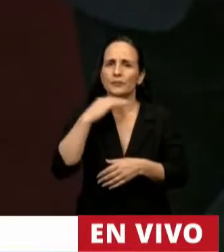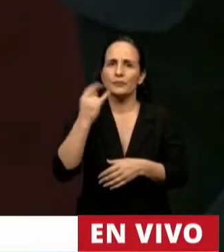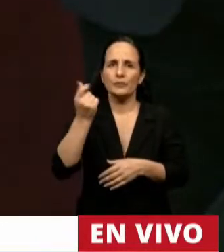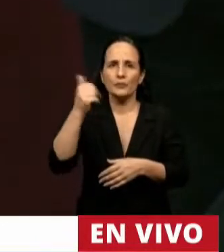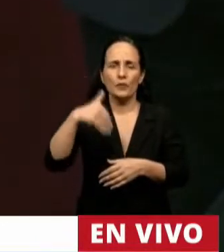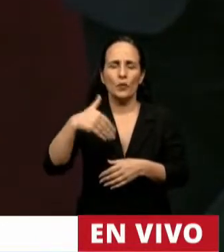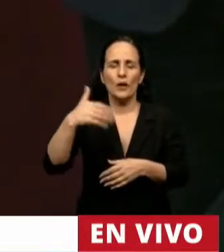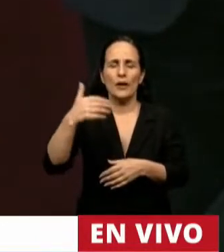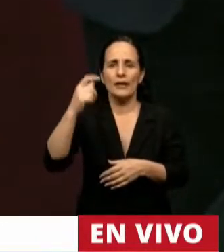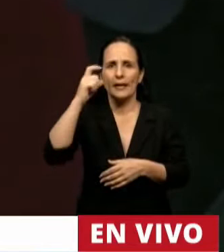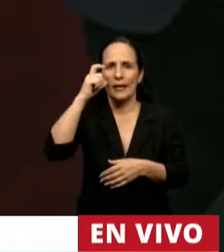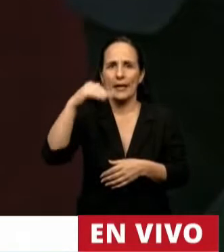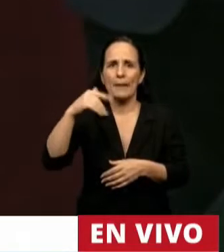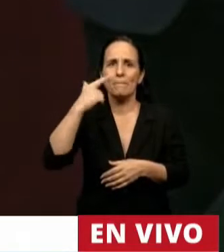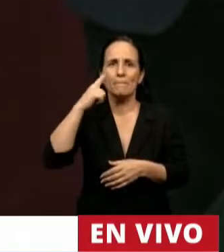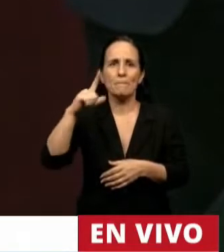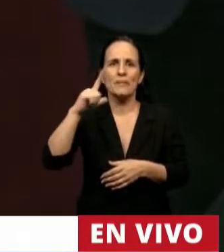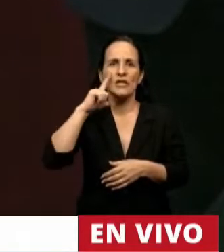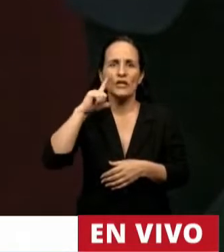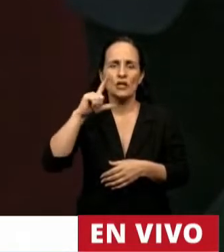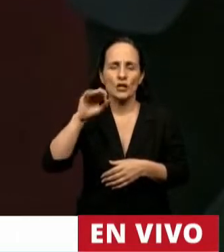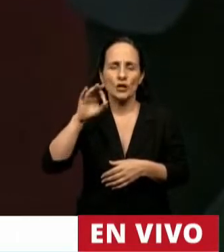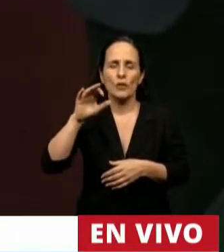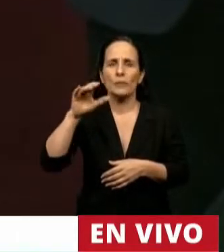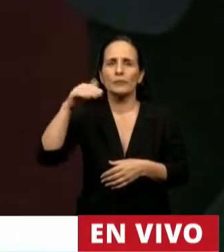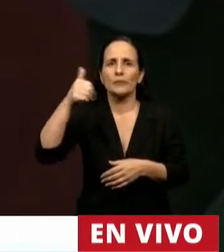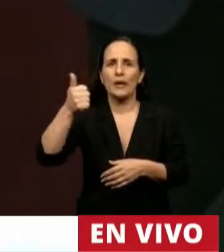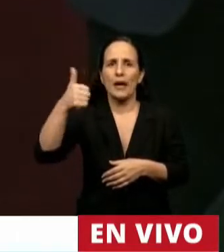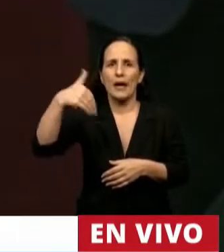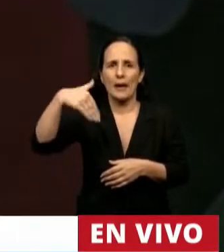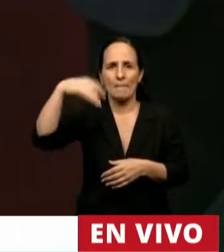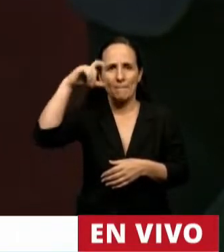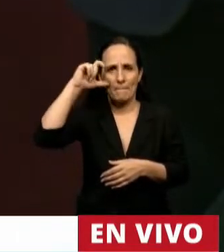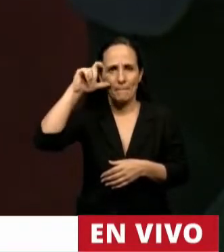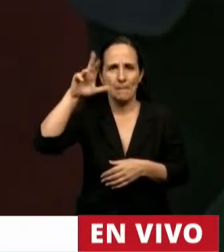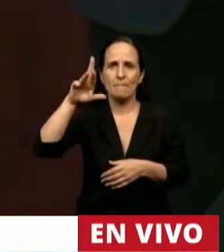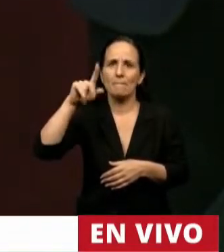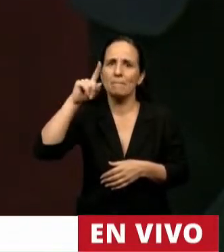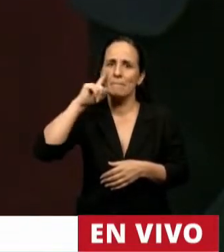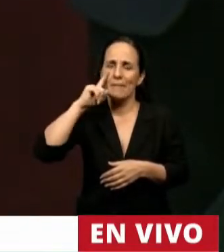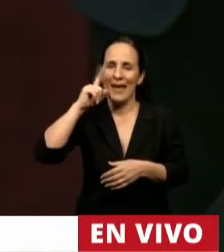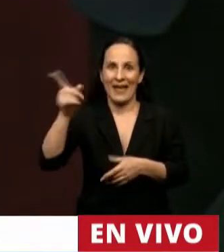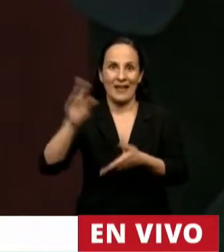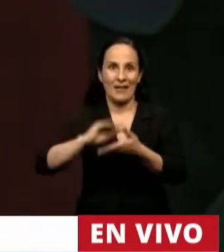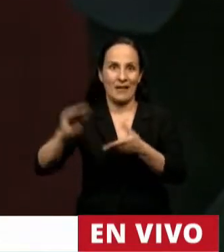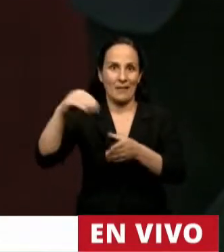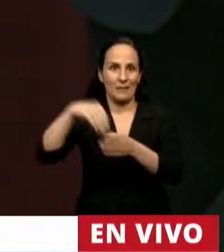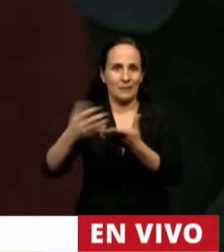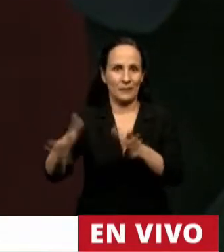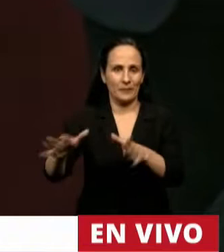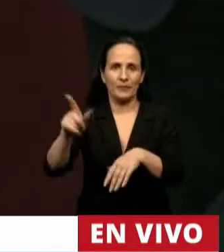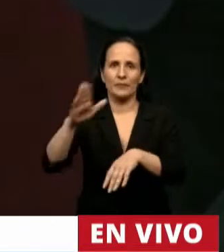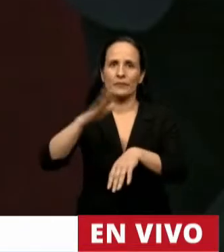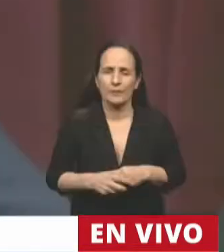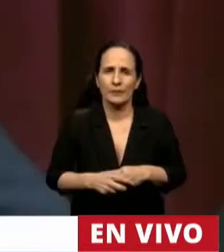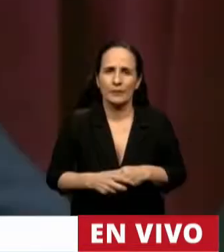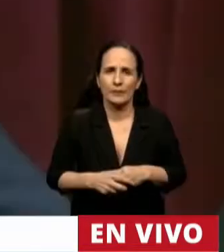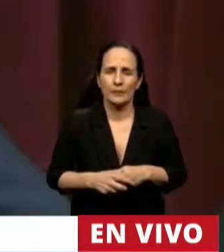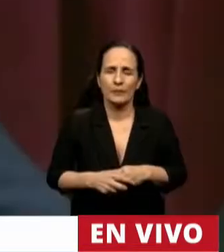Emilio Ameri como integrante de este cuerpo sírvanse marcar su voto tiempo